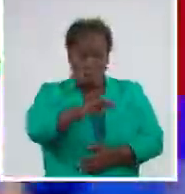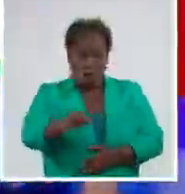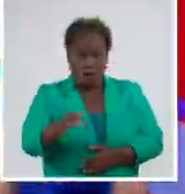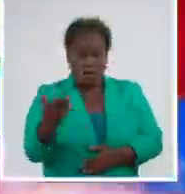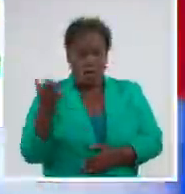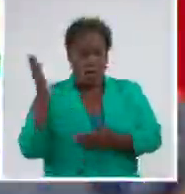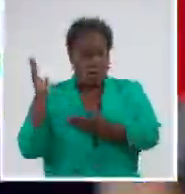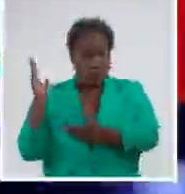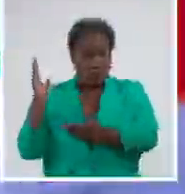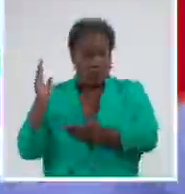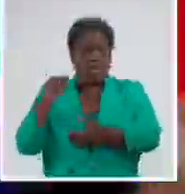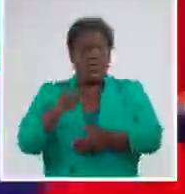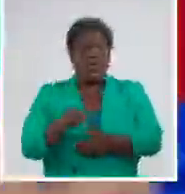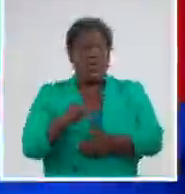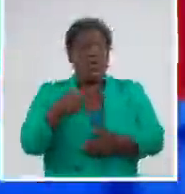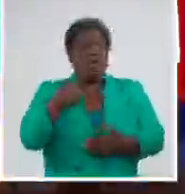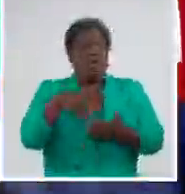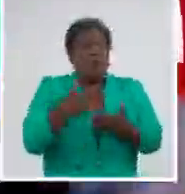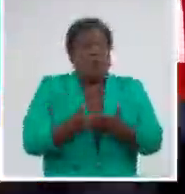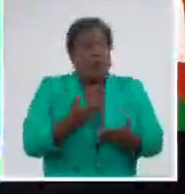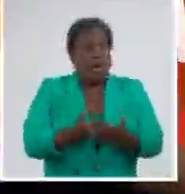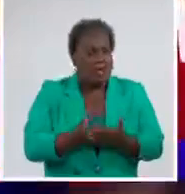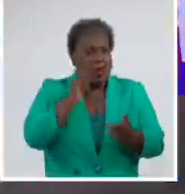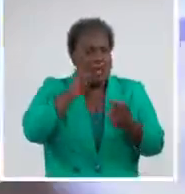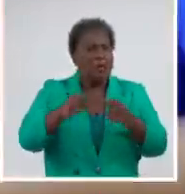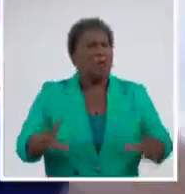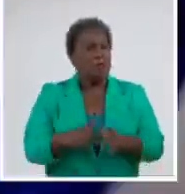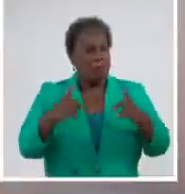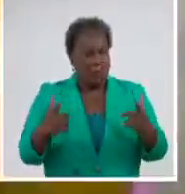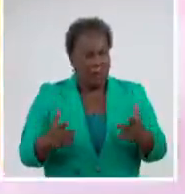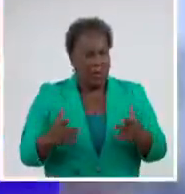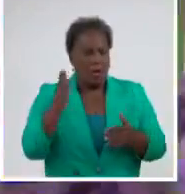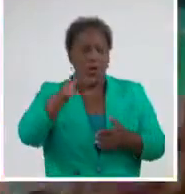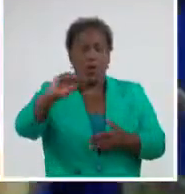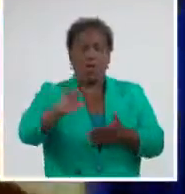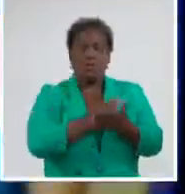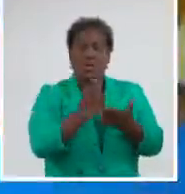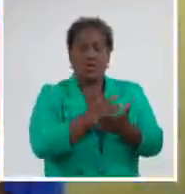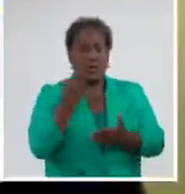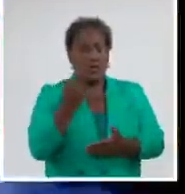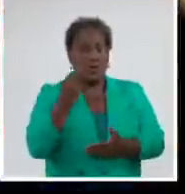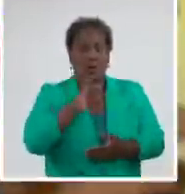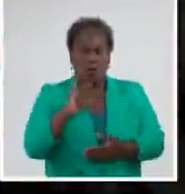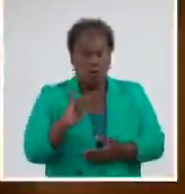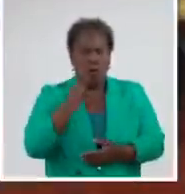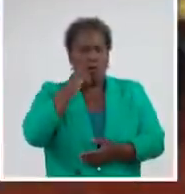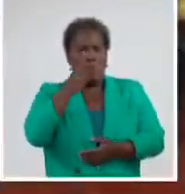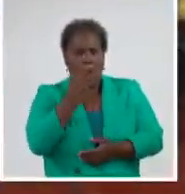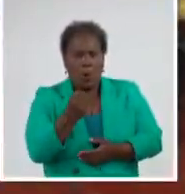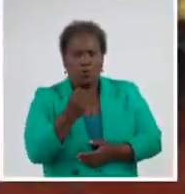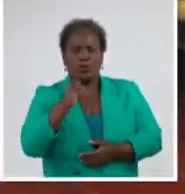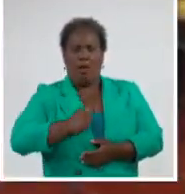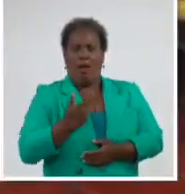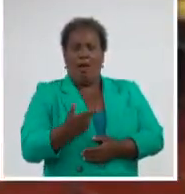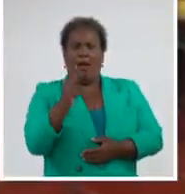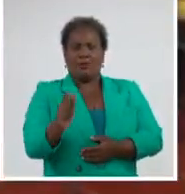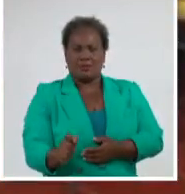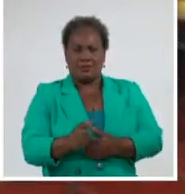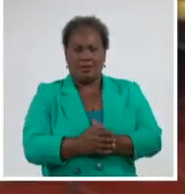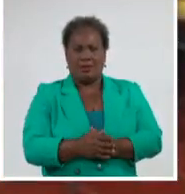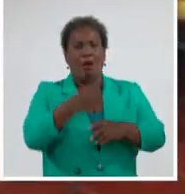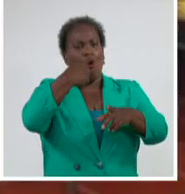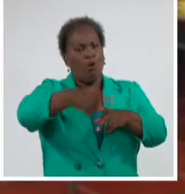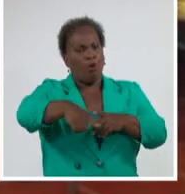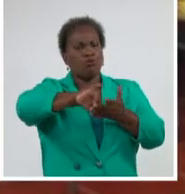en el desarrollo amplio que me he propuesto siempre, tengan no solo en cuanto a la literatura, sino a la apreciación de las artes en general. Otros proyectos